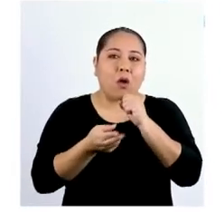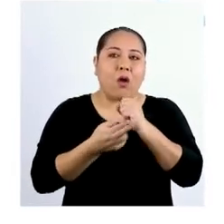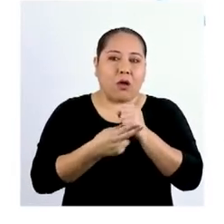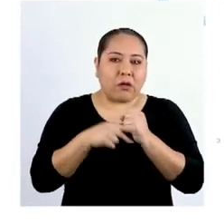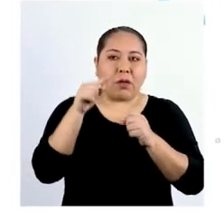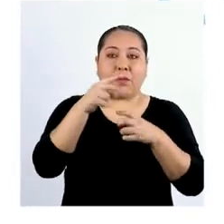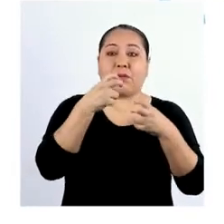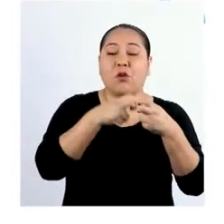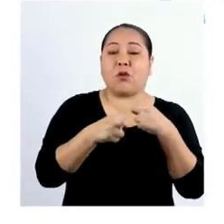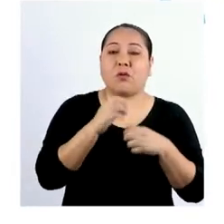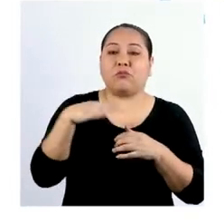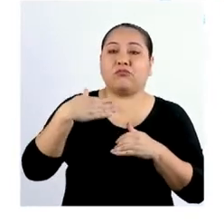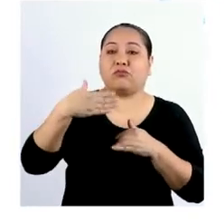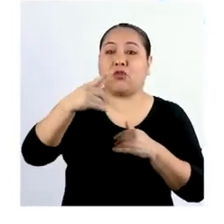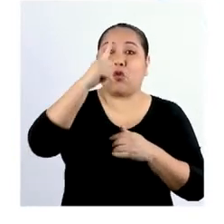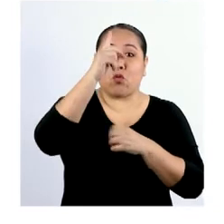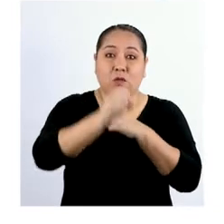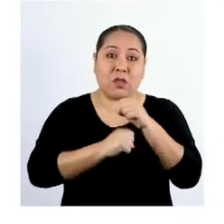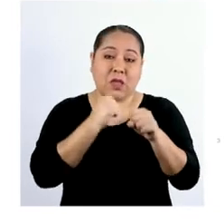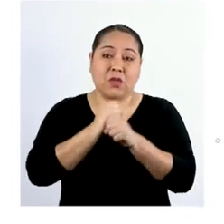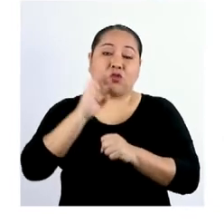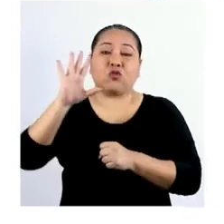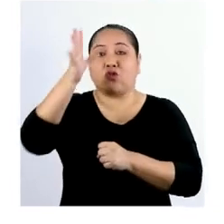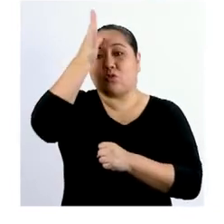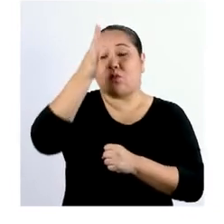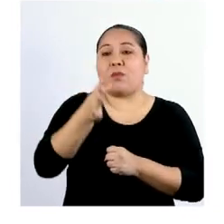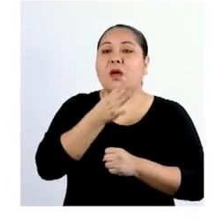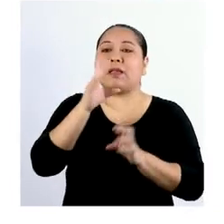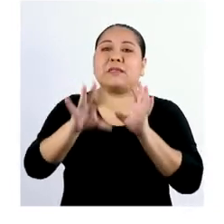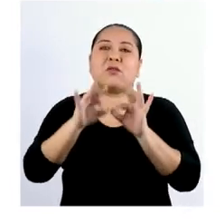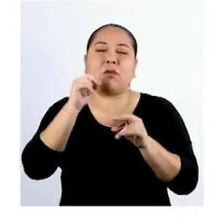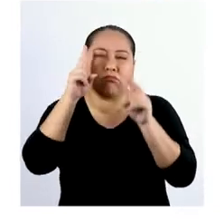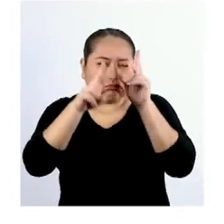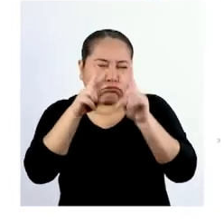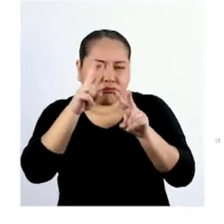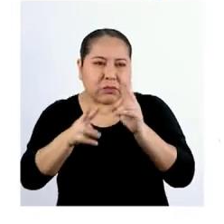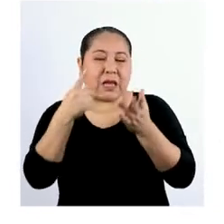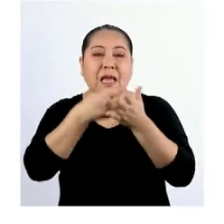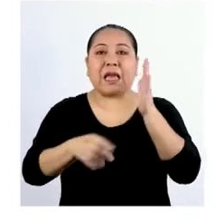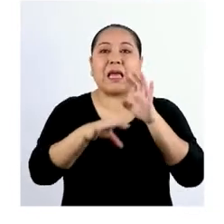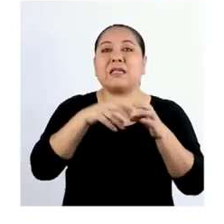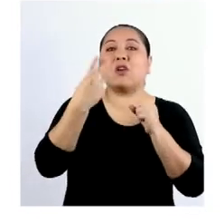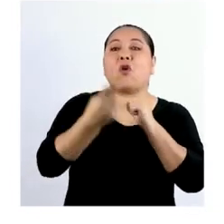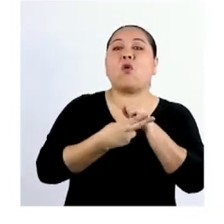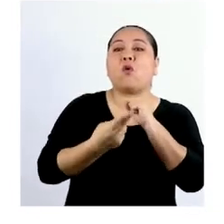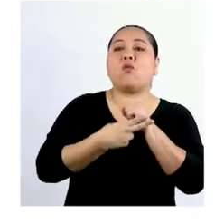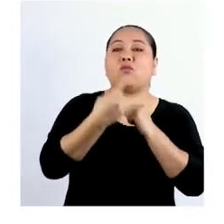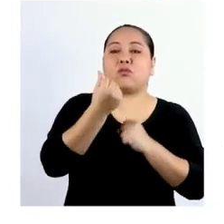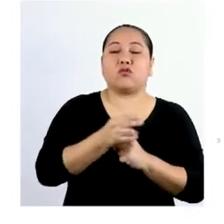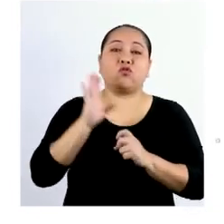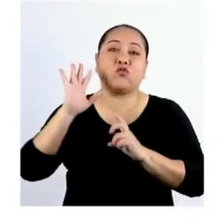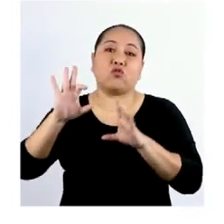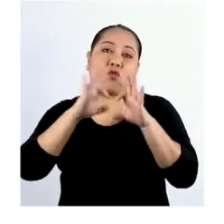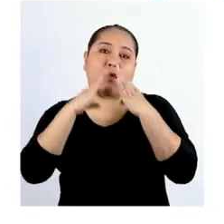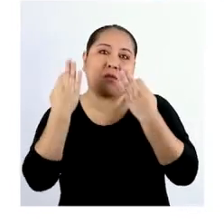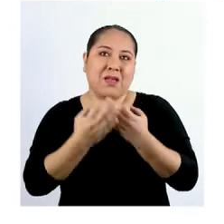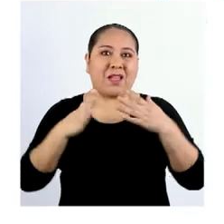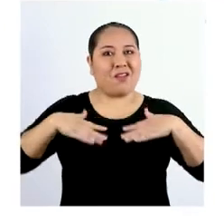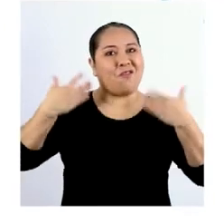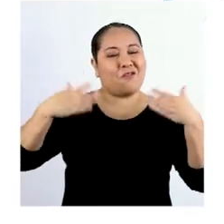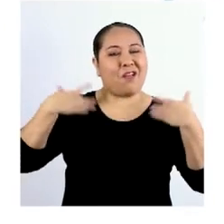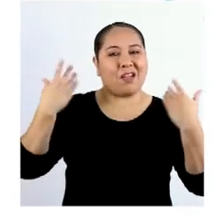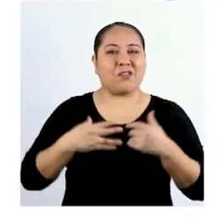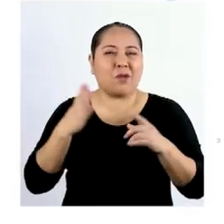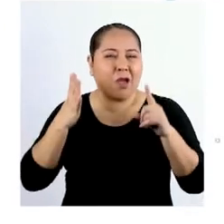imprevistos. Pasado ese año, sus padres se encuentran evaluando qué hacer con los ahorros. Su familia está